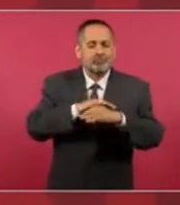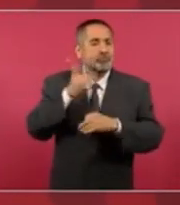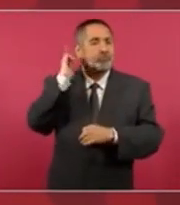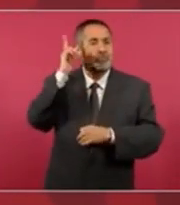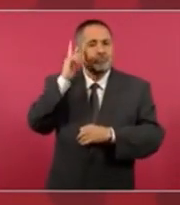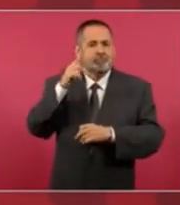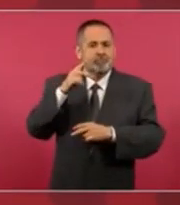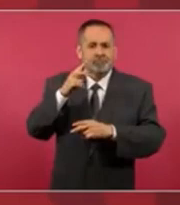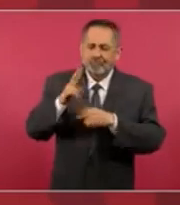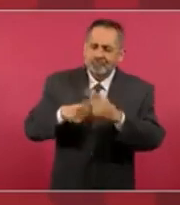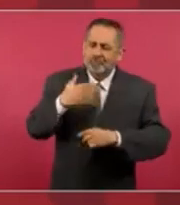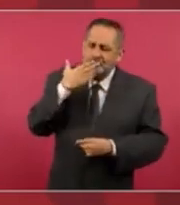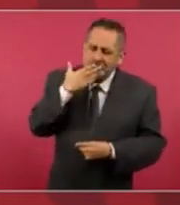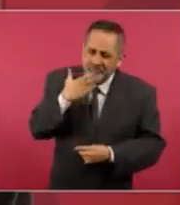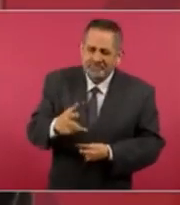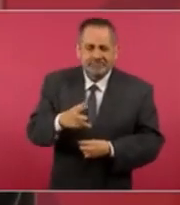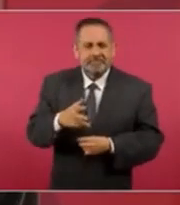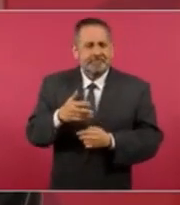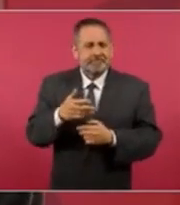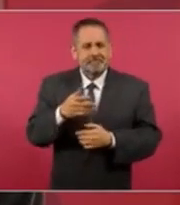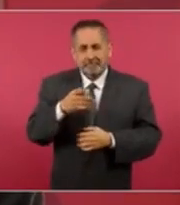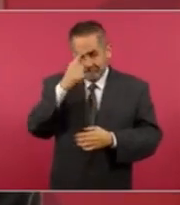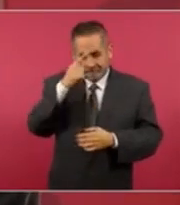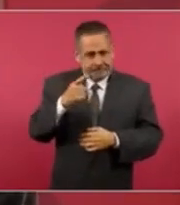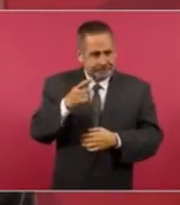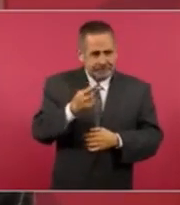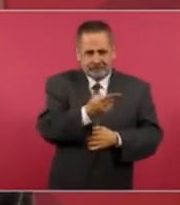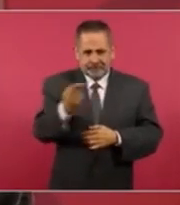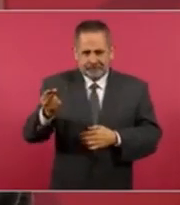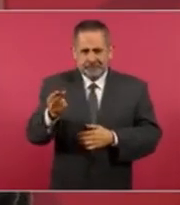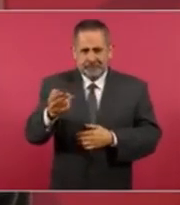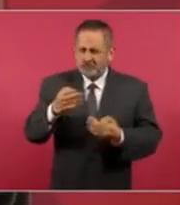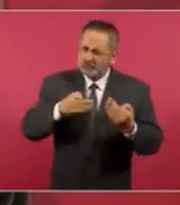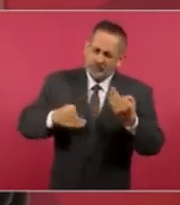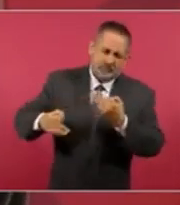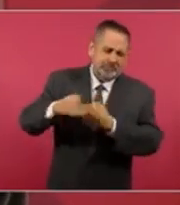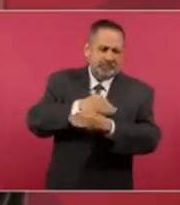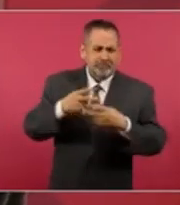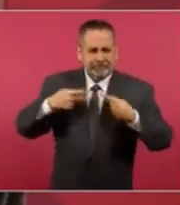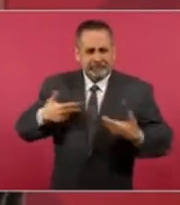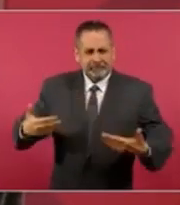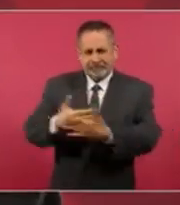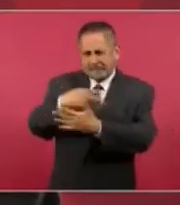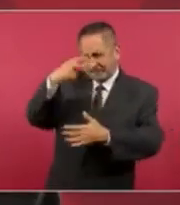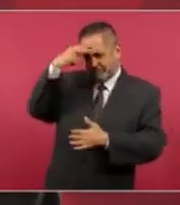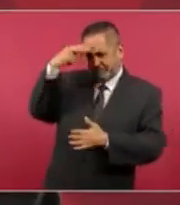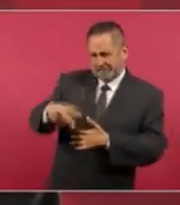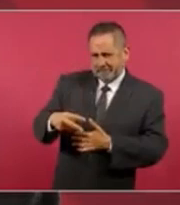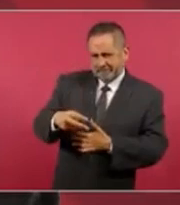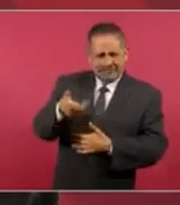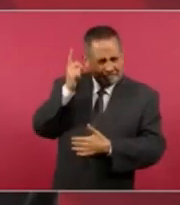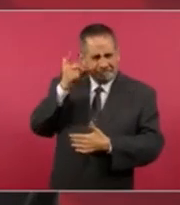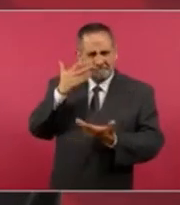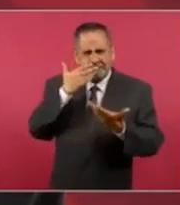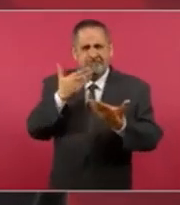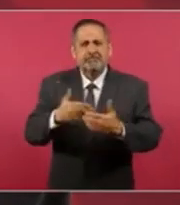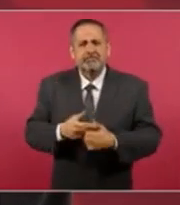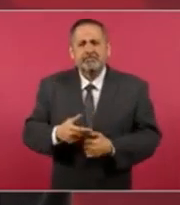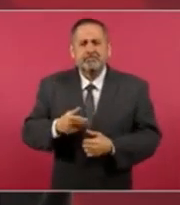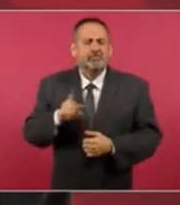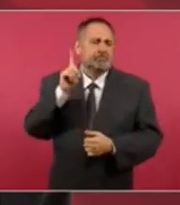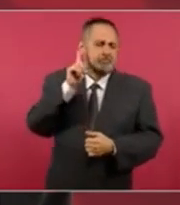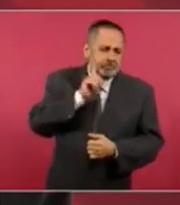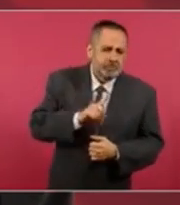bien, a ustedes y a todo el pueblo de México, mujeres,